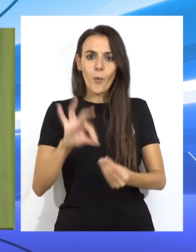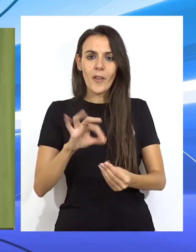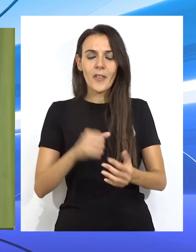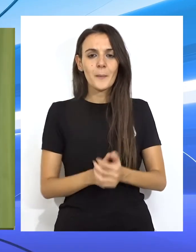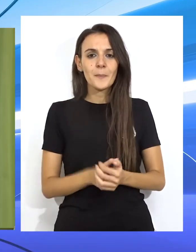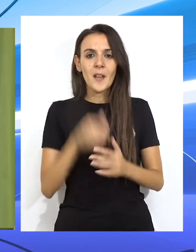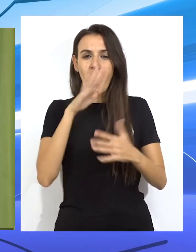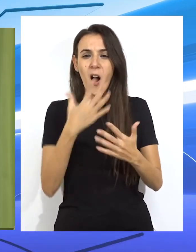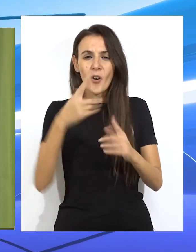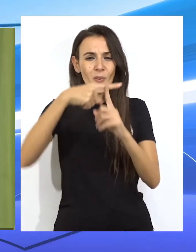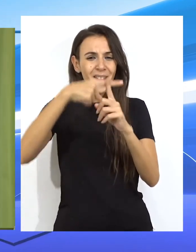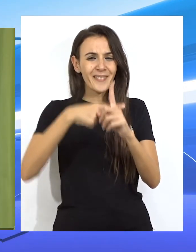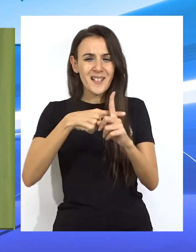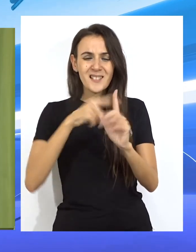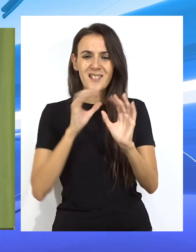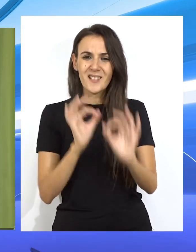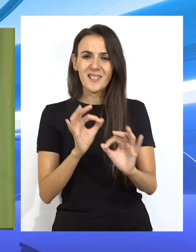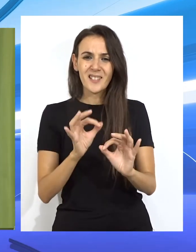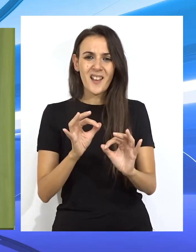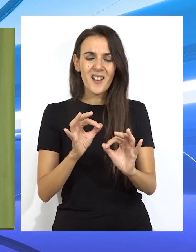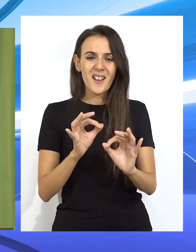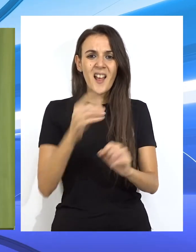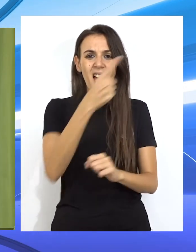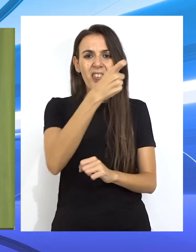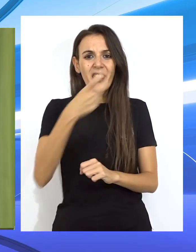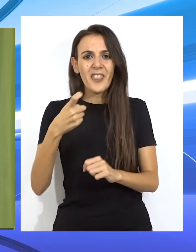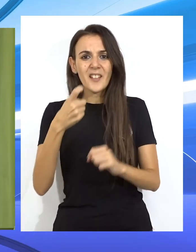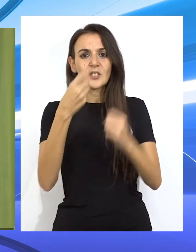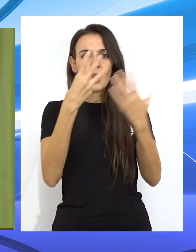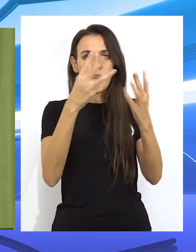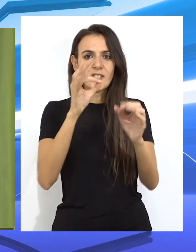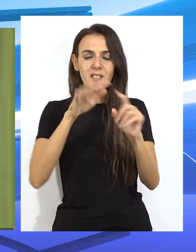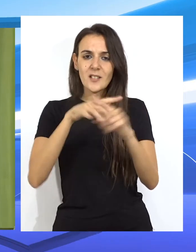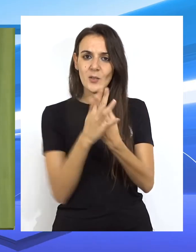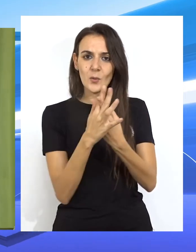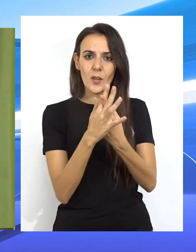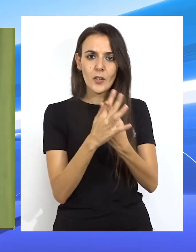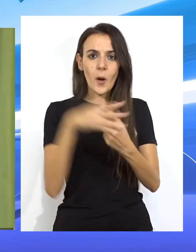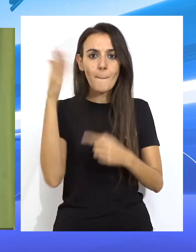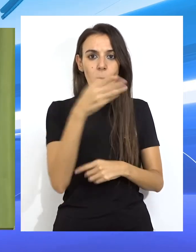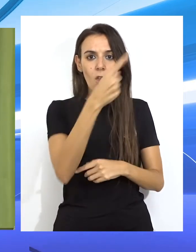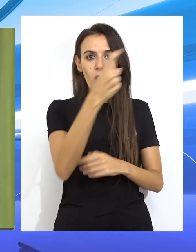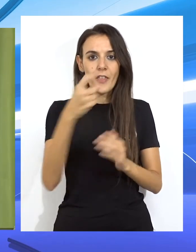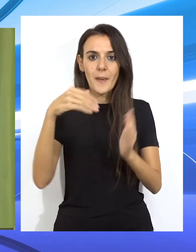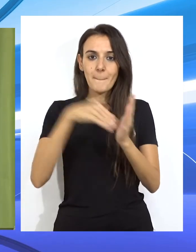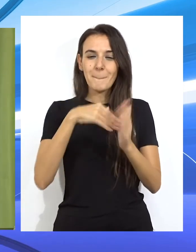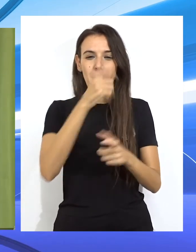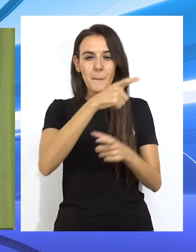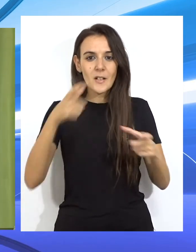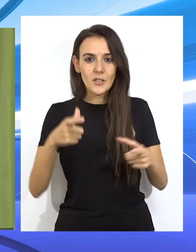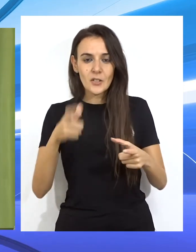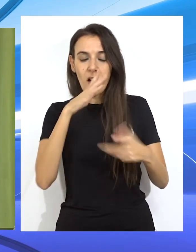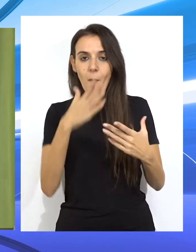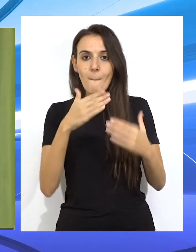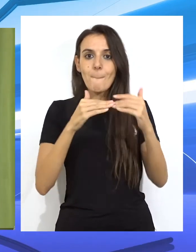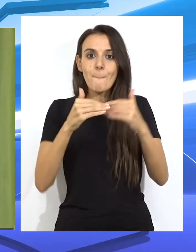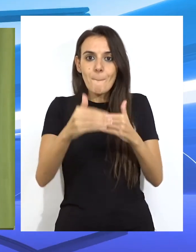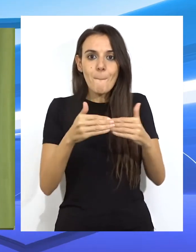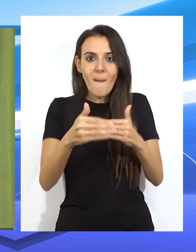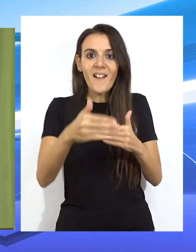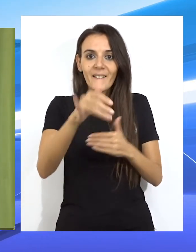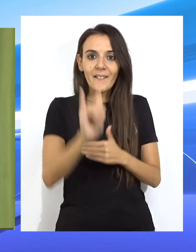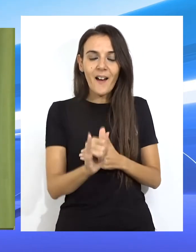Estamos en una tasa en torno a los 180 casos por 100.000 habitantes. Hay margen,